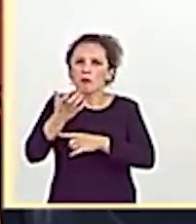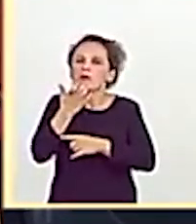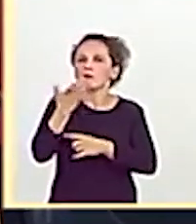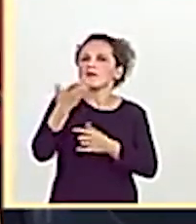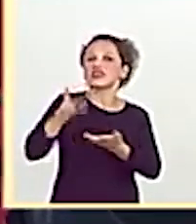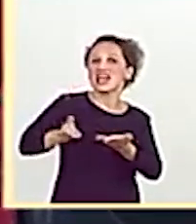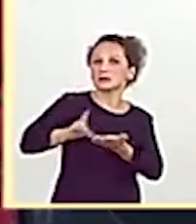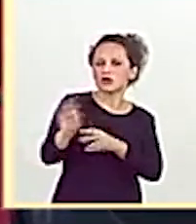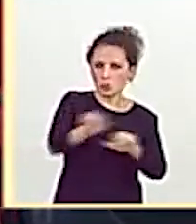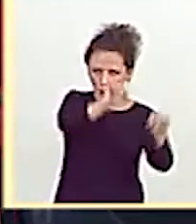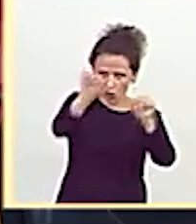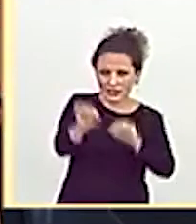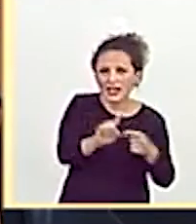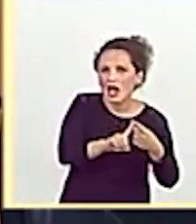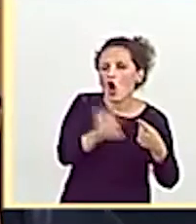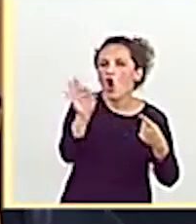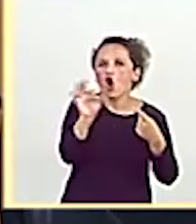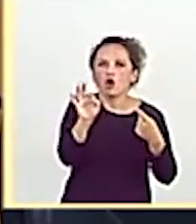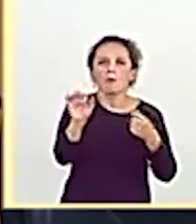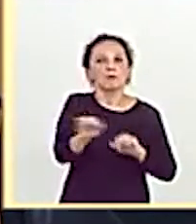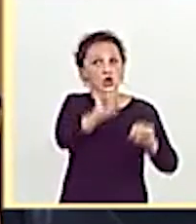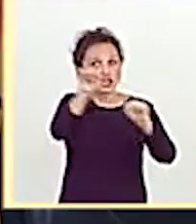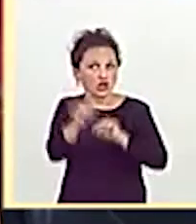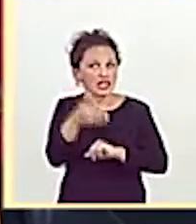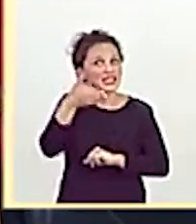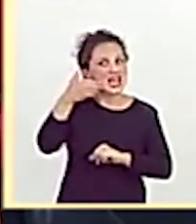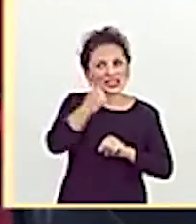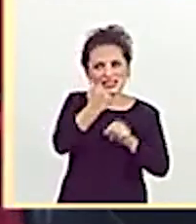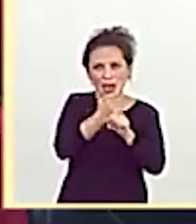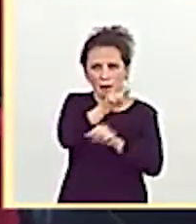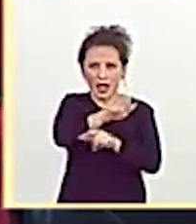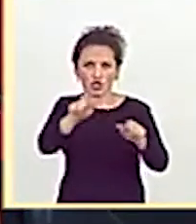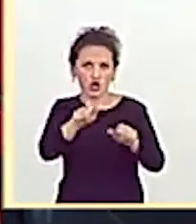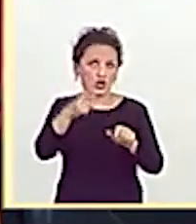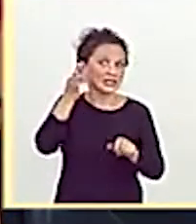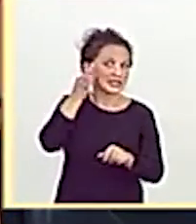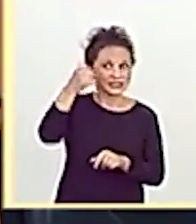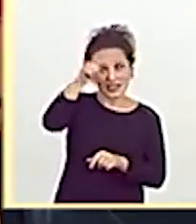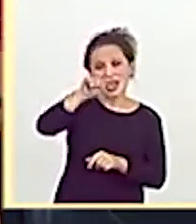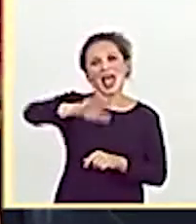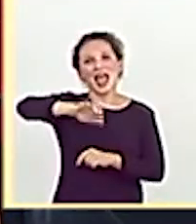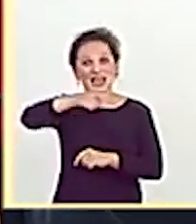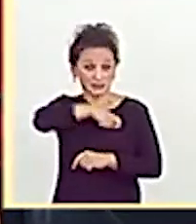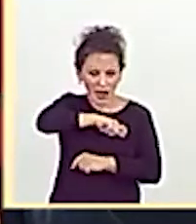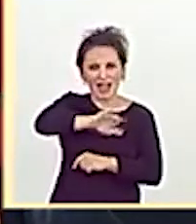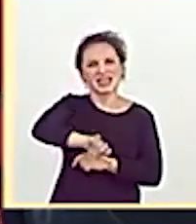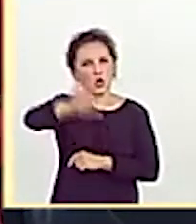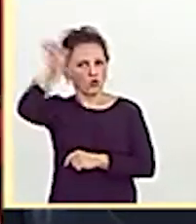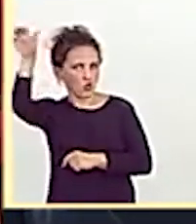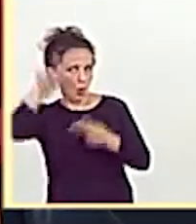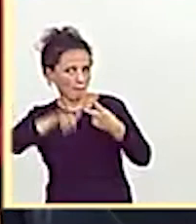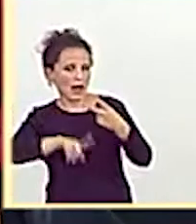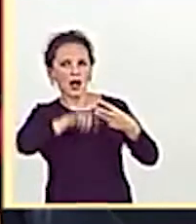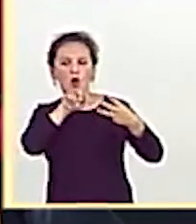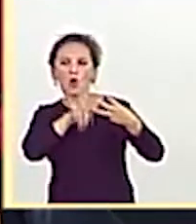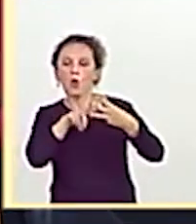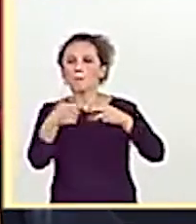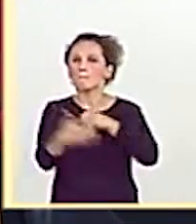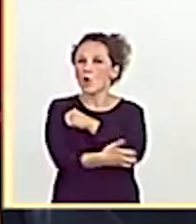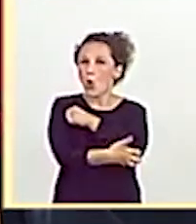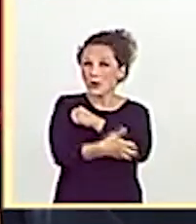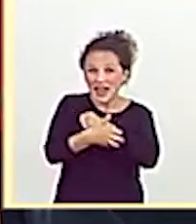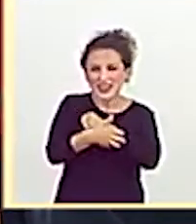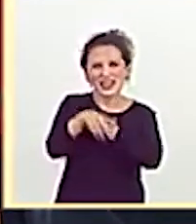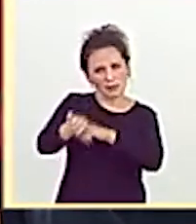Es hablar de la protección y de la dignidad de los trabajadores y trabajadoras en España y en Europa Es hablar de la protección frente a la pobreza El